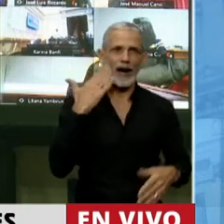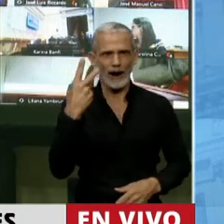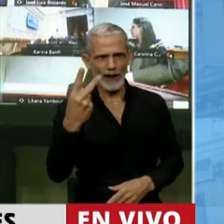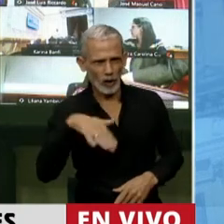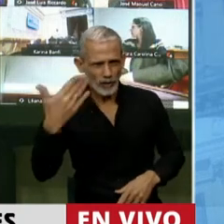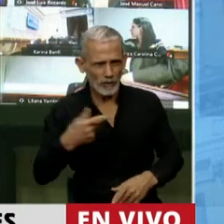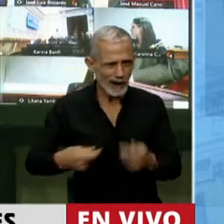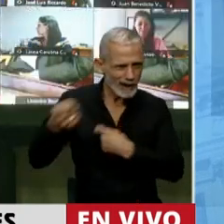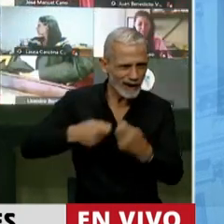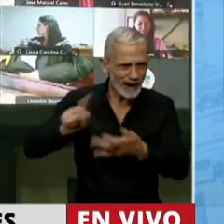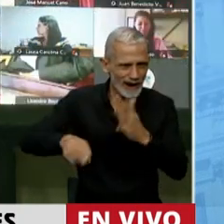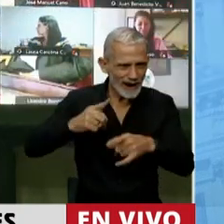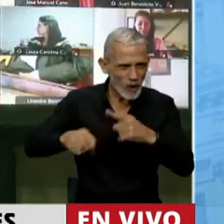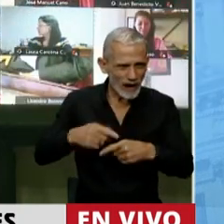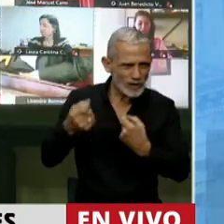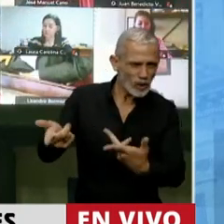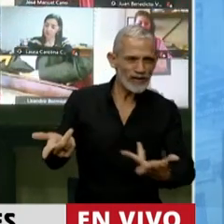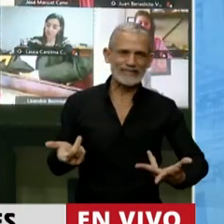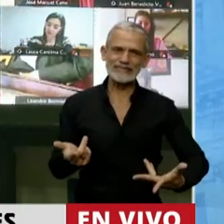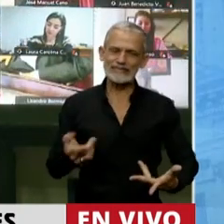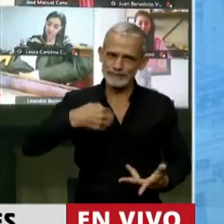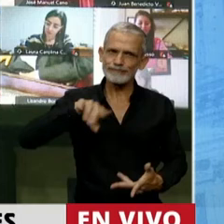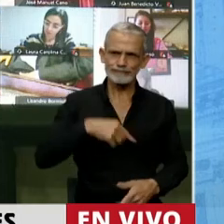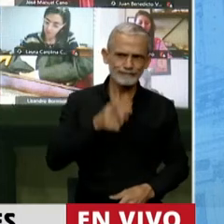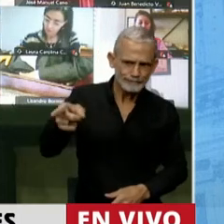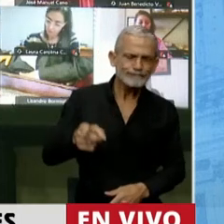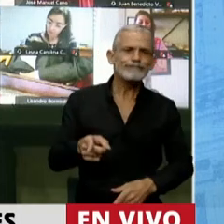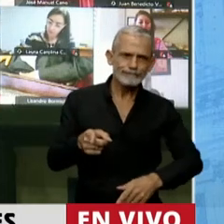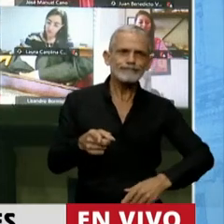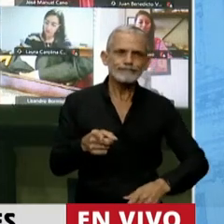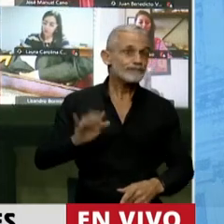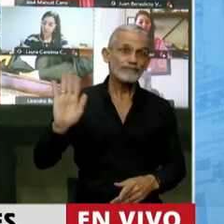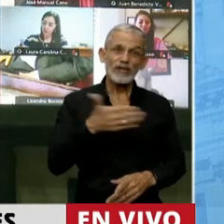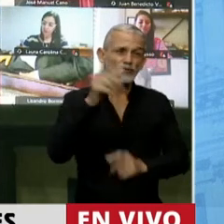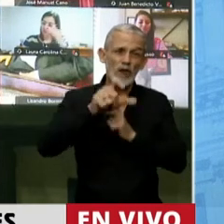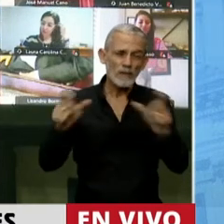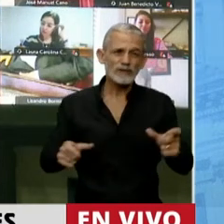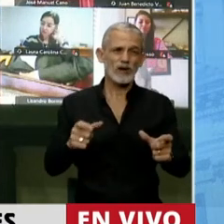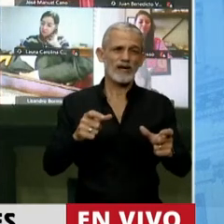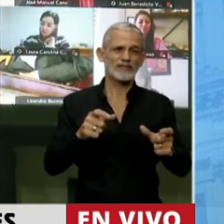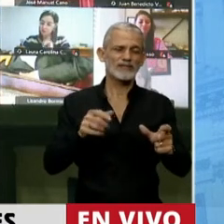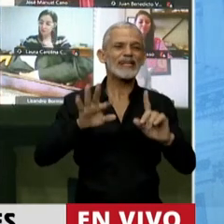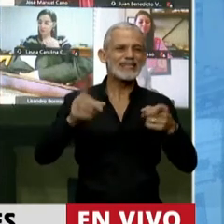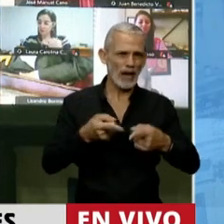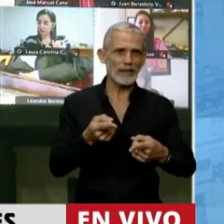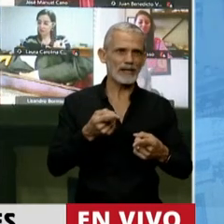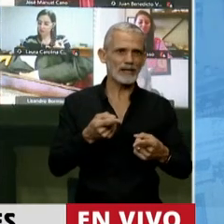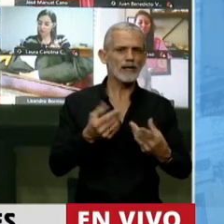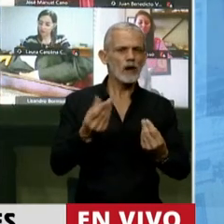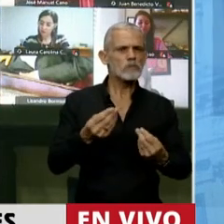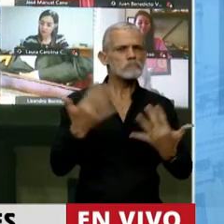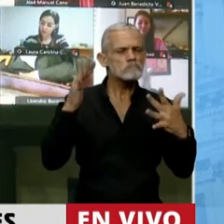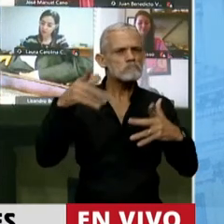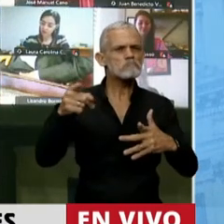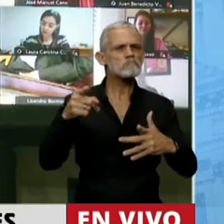mayoritarios. Y tenemos la obligación de señalar a todo el movimiento de lucha en defensa